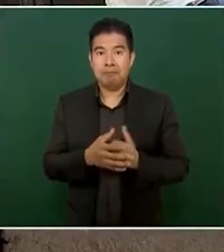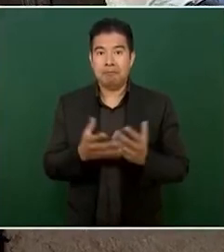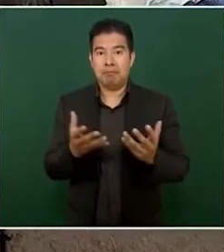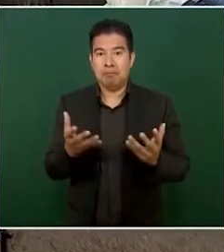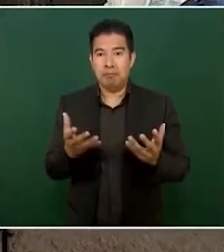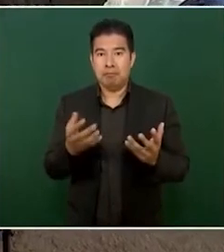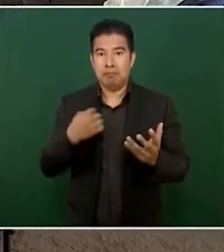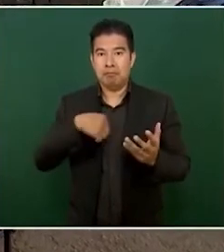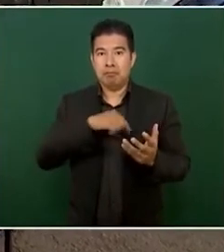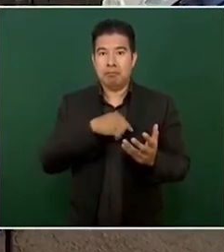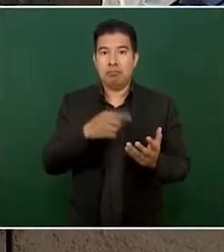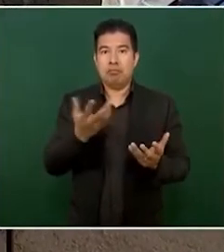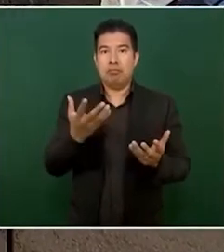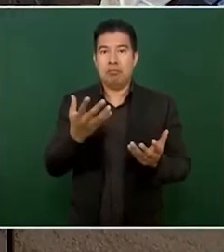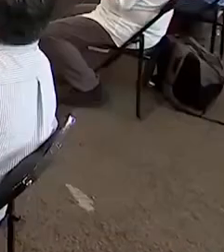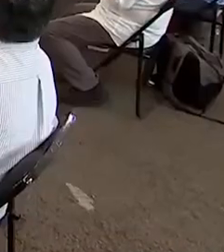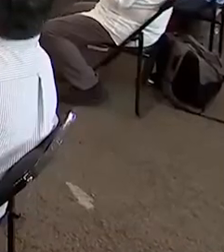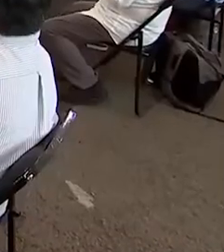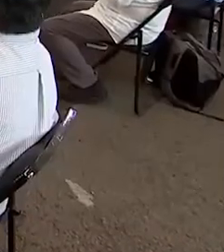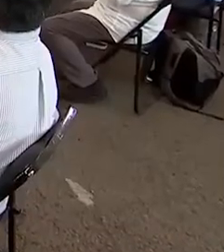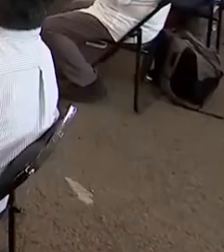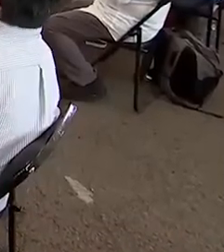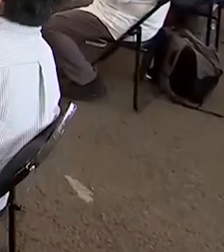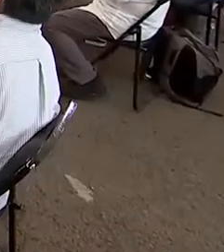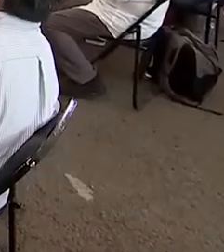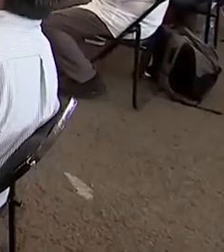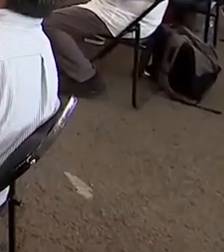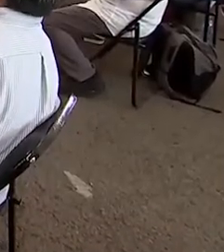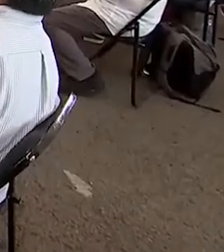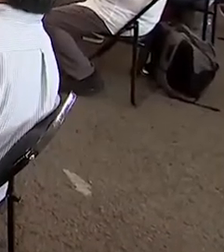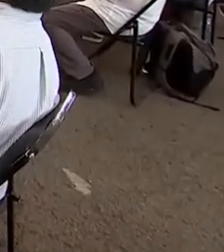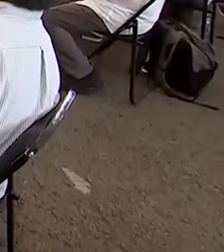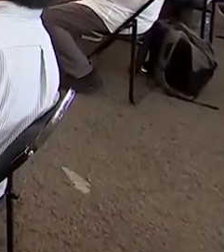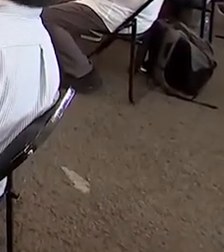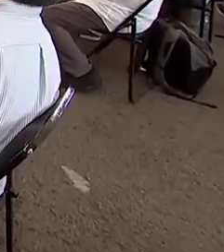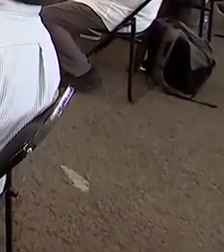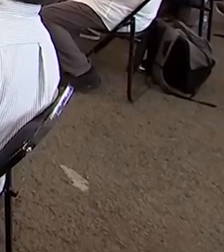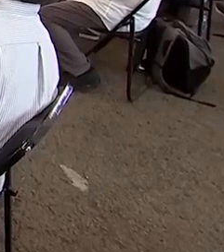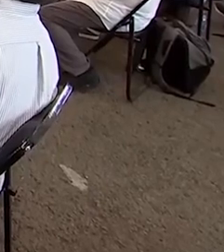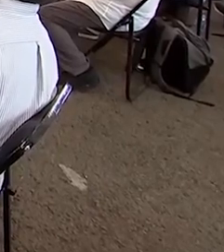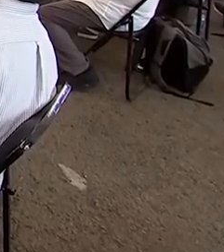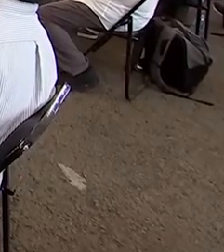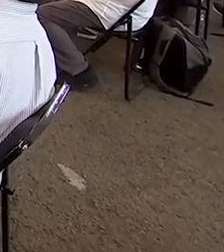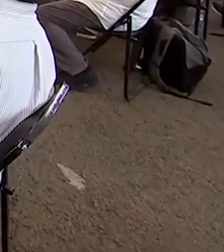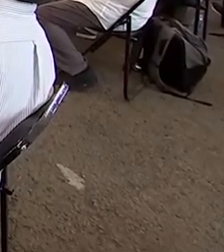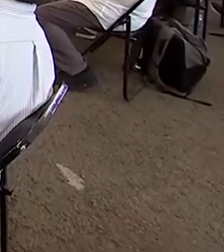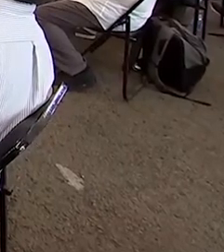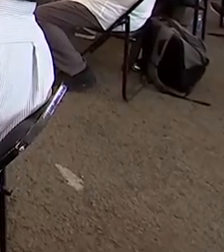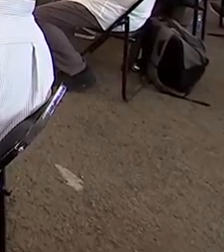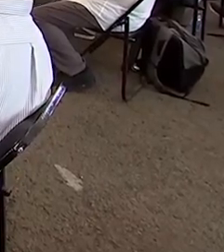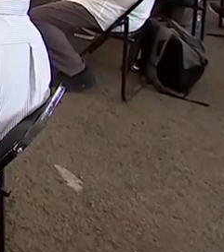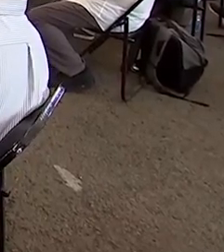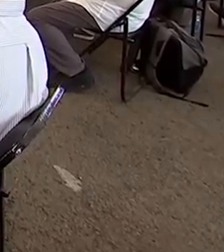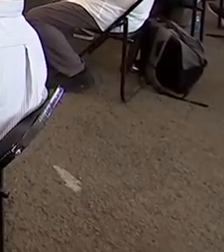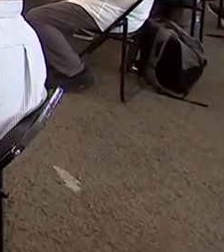menos que podemos decir es que fueron sorprendidos los legisladores europeos,